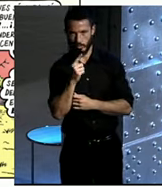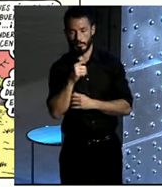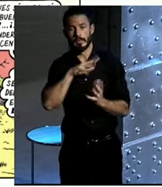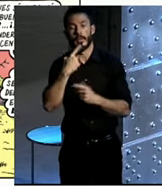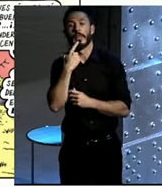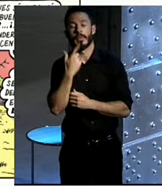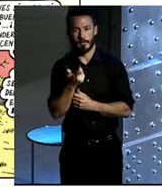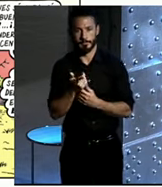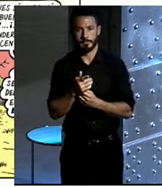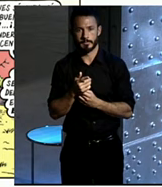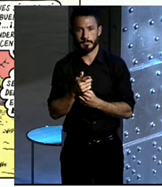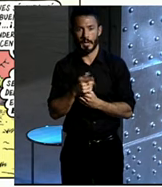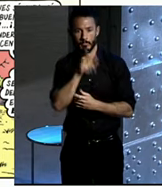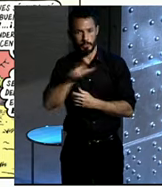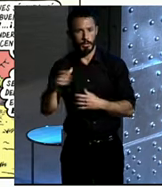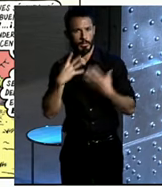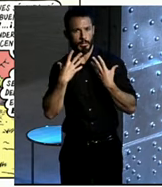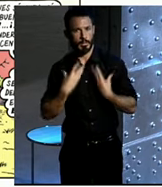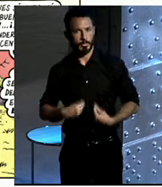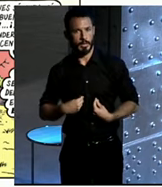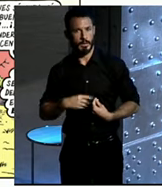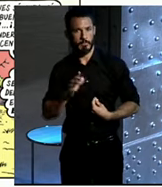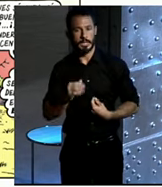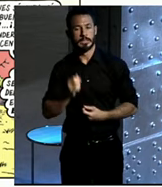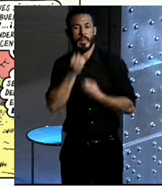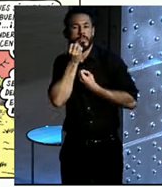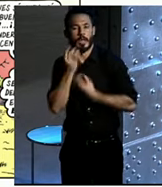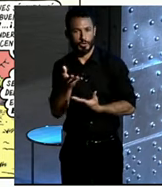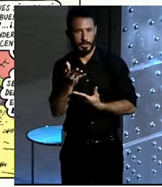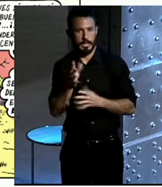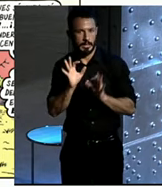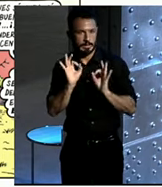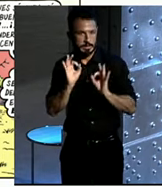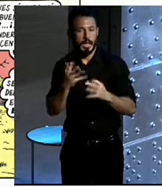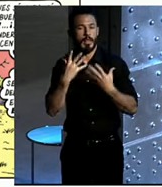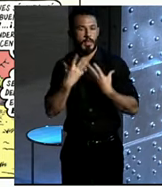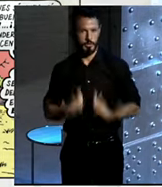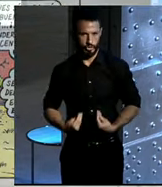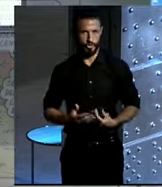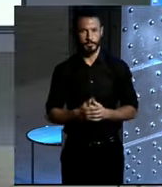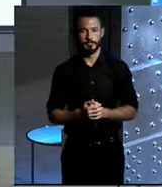Bueno, gente deprimida y diagnosticada en depresión, o sea, probablemente deprimida haya el doble.